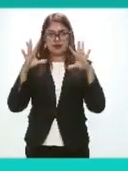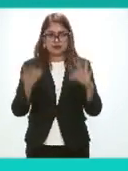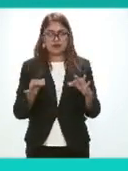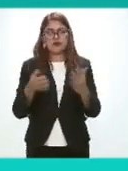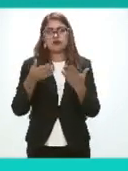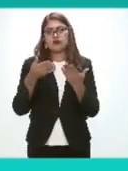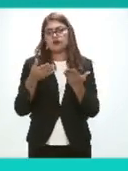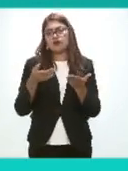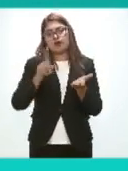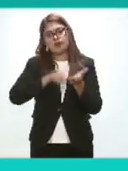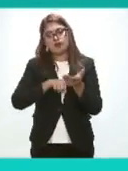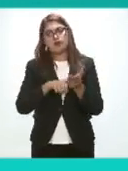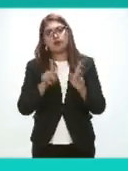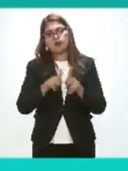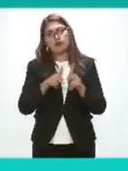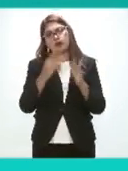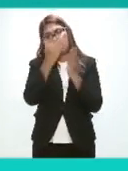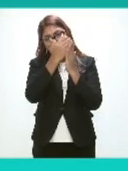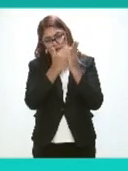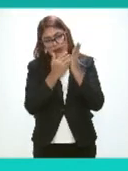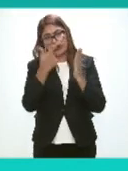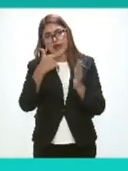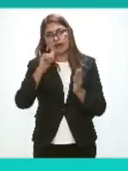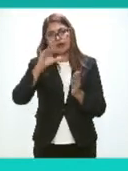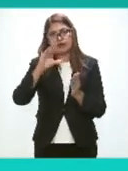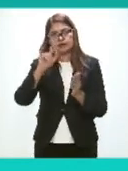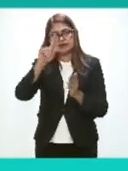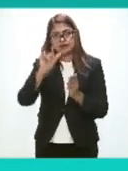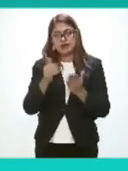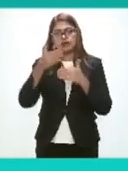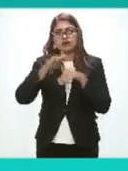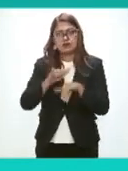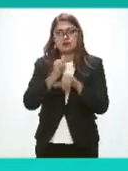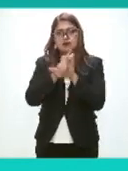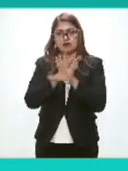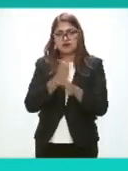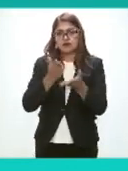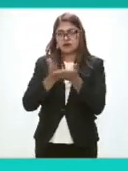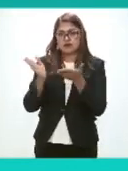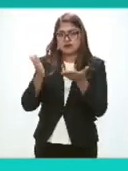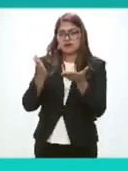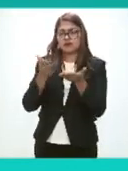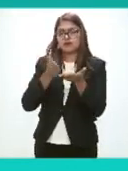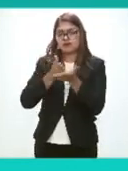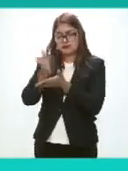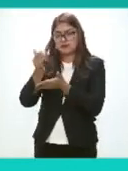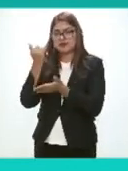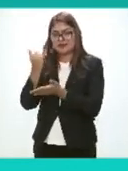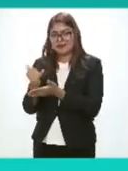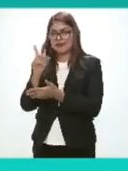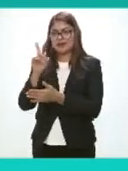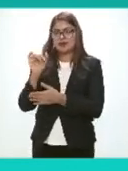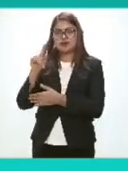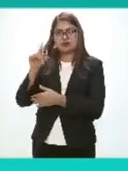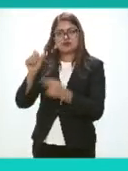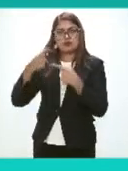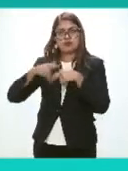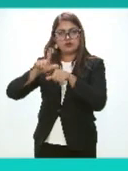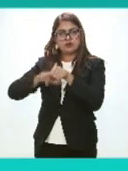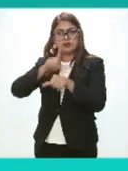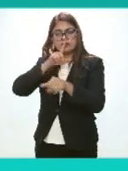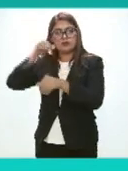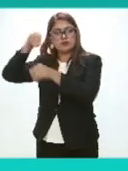De la Gaceta Del Sistema Nacional De Transparencia Acceso a la Información Pública Y Protección De Datos